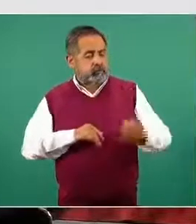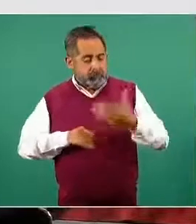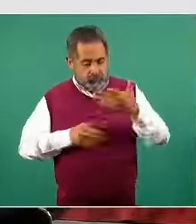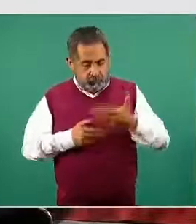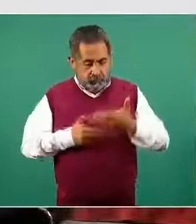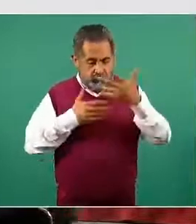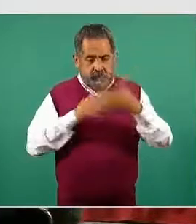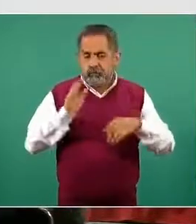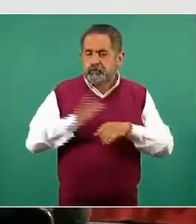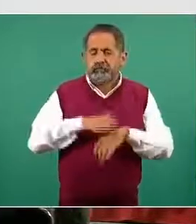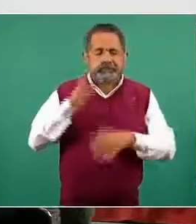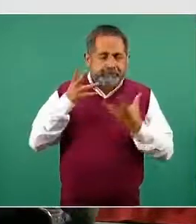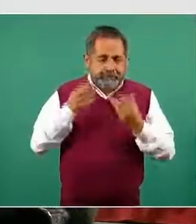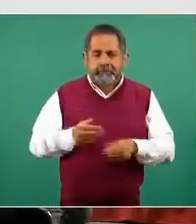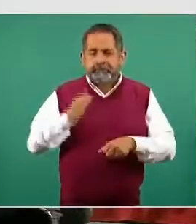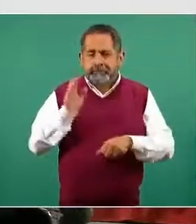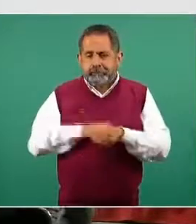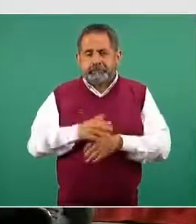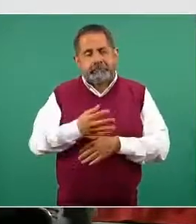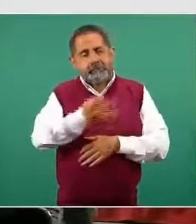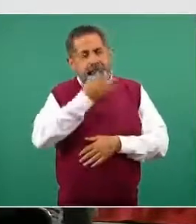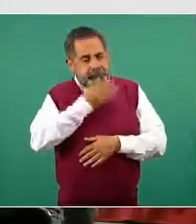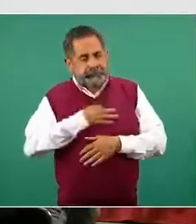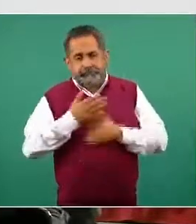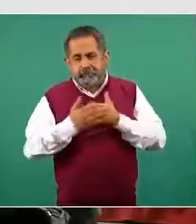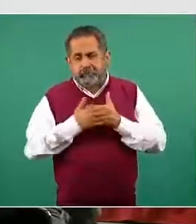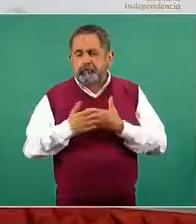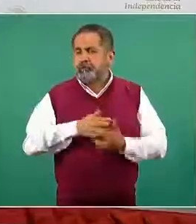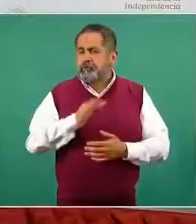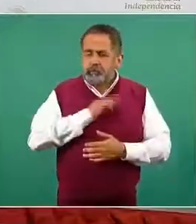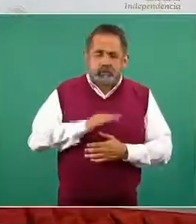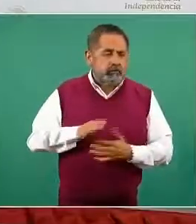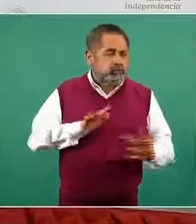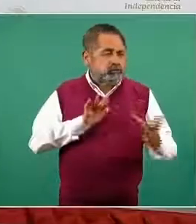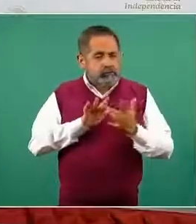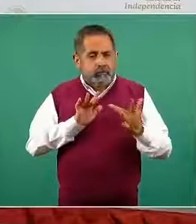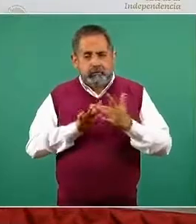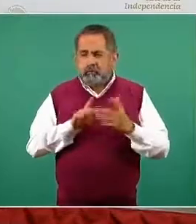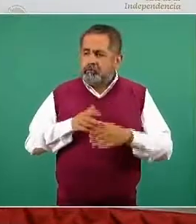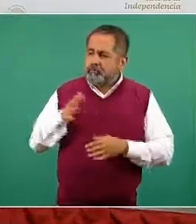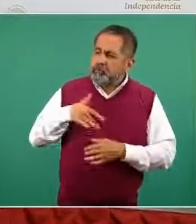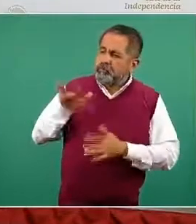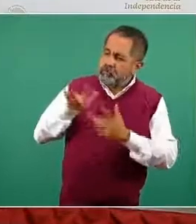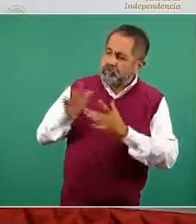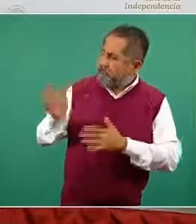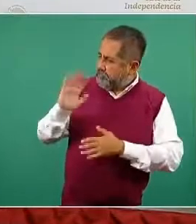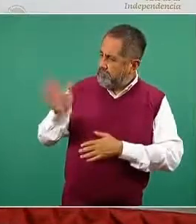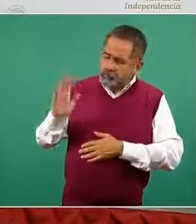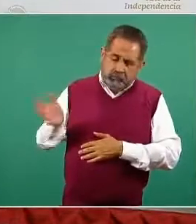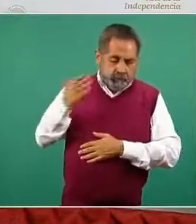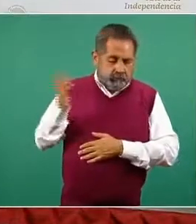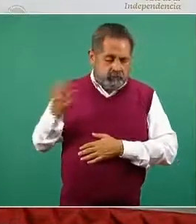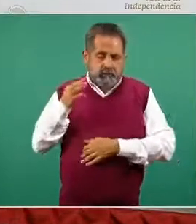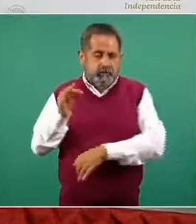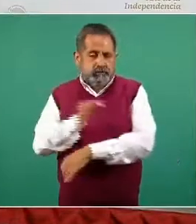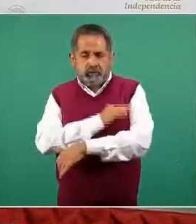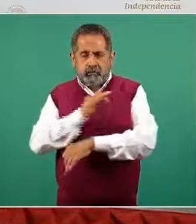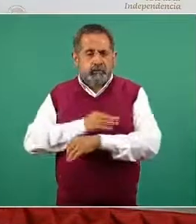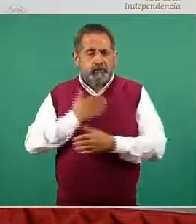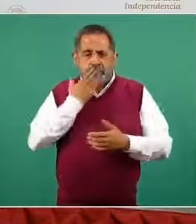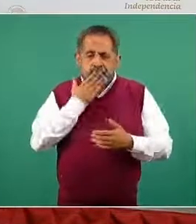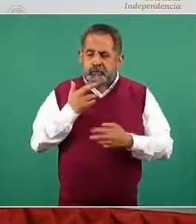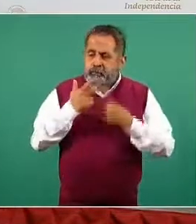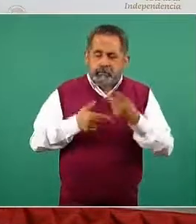la mayor cantidad de posibilidades de poderle contactar a usted, que está en casa,